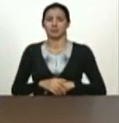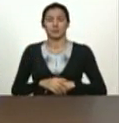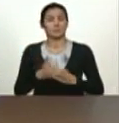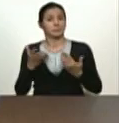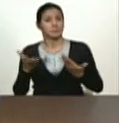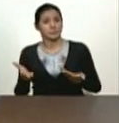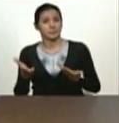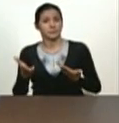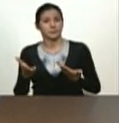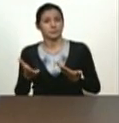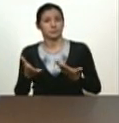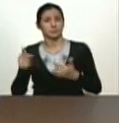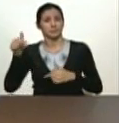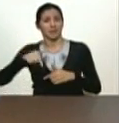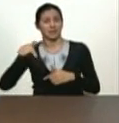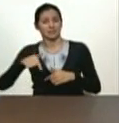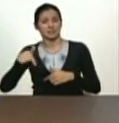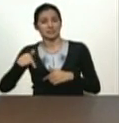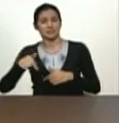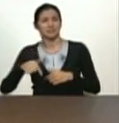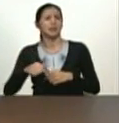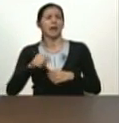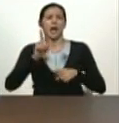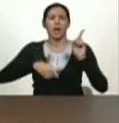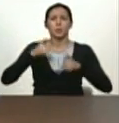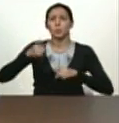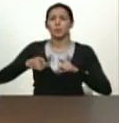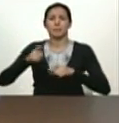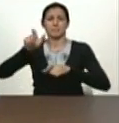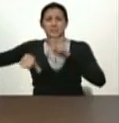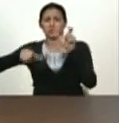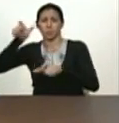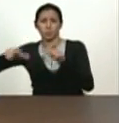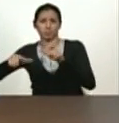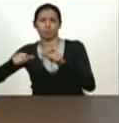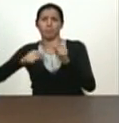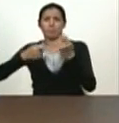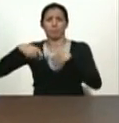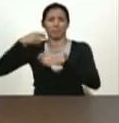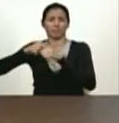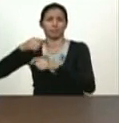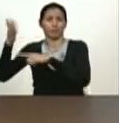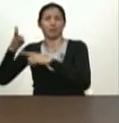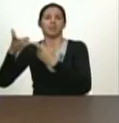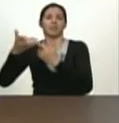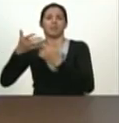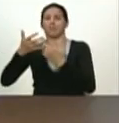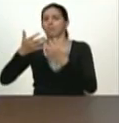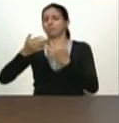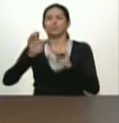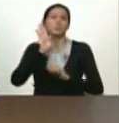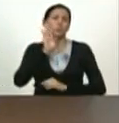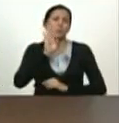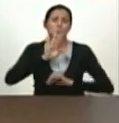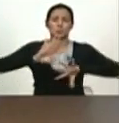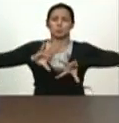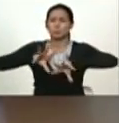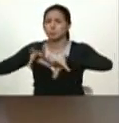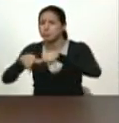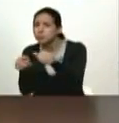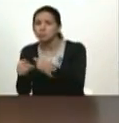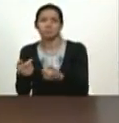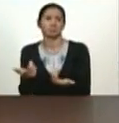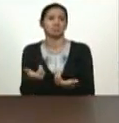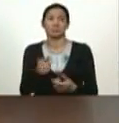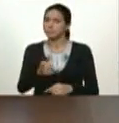Venezuela están llenos de corrupción y pudrición hay que meterle con todo a la corrupción y a la pudrición y que